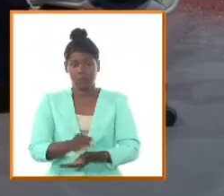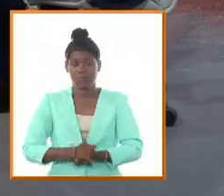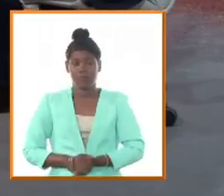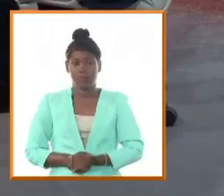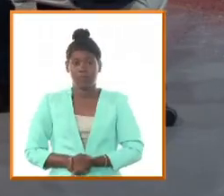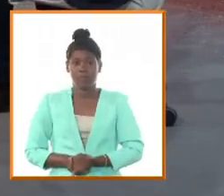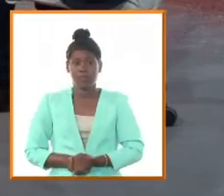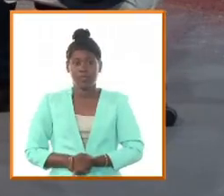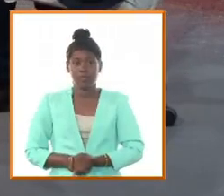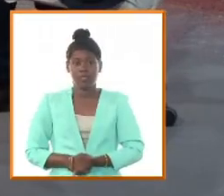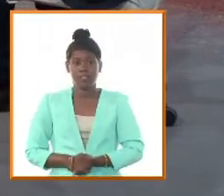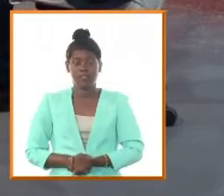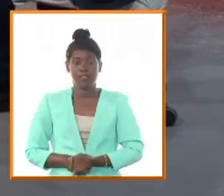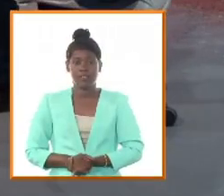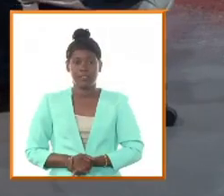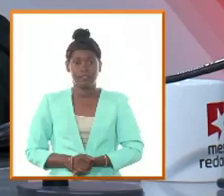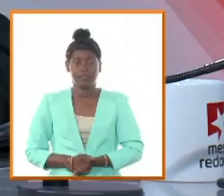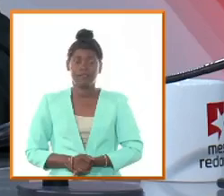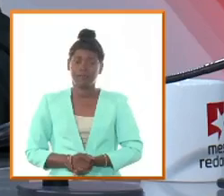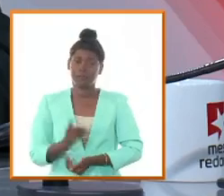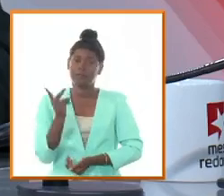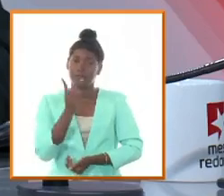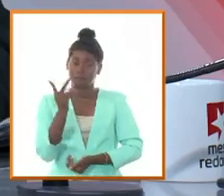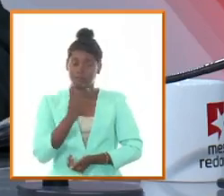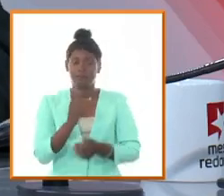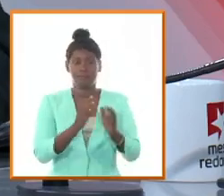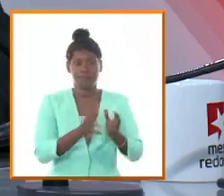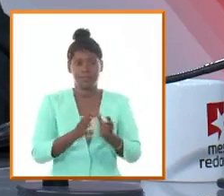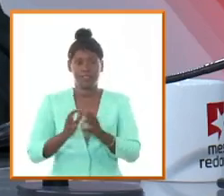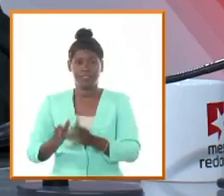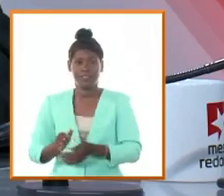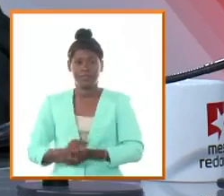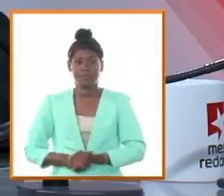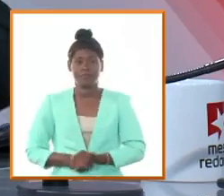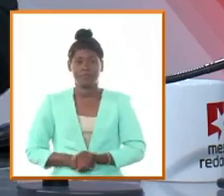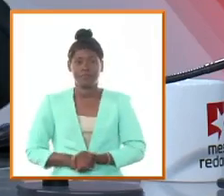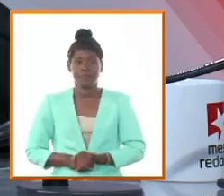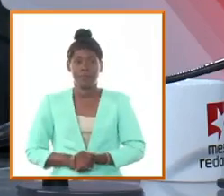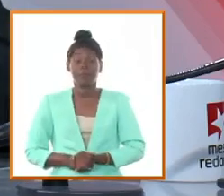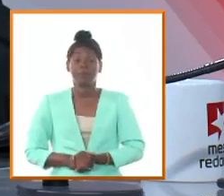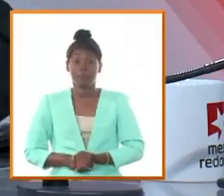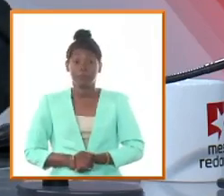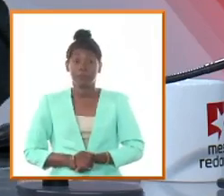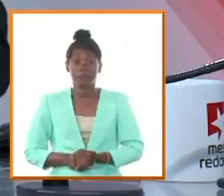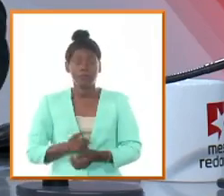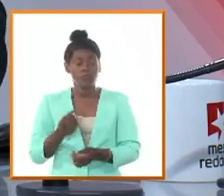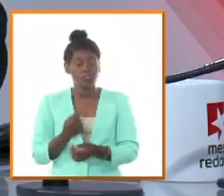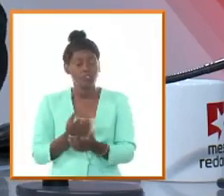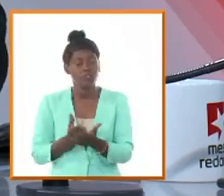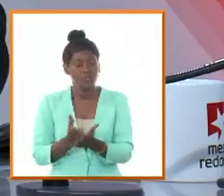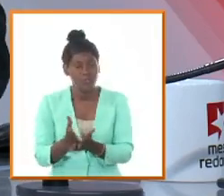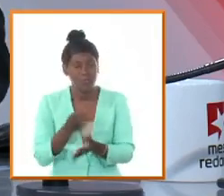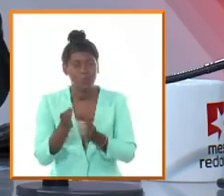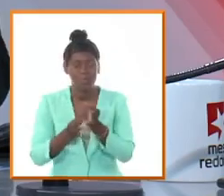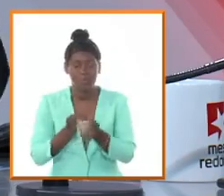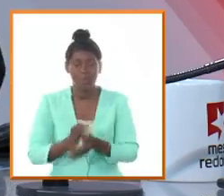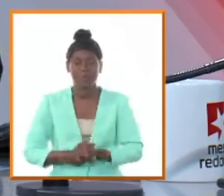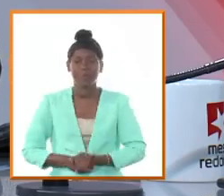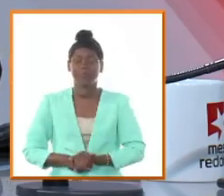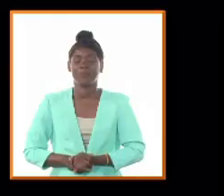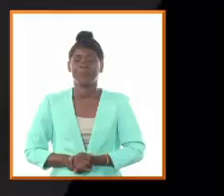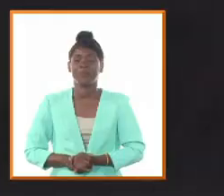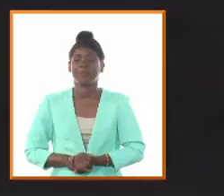símbolos hasta hoy por supuesto nos llega ese valor de la figura de Aramonte de la que seguiremos hablando acá en esta mesa